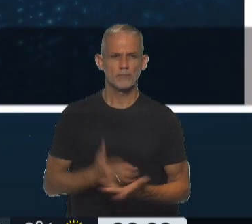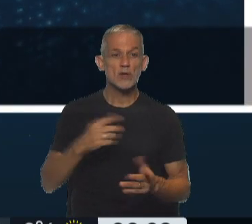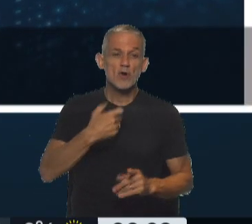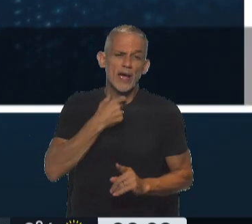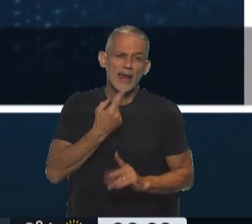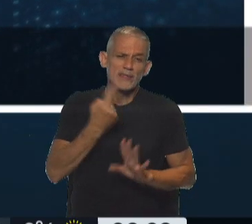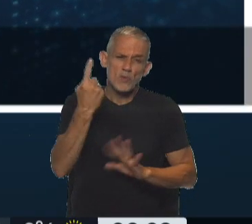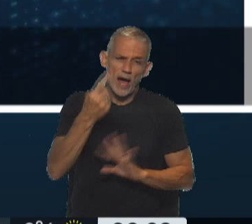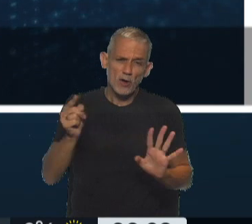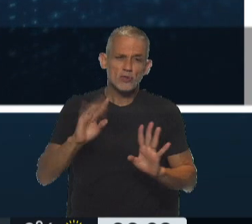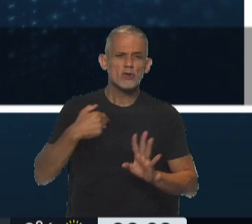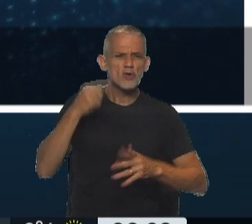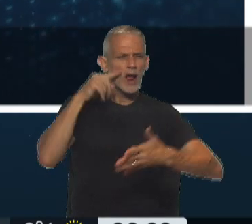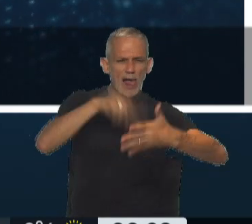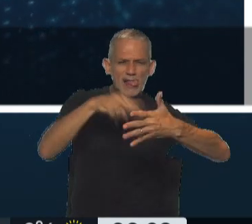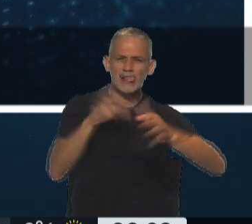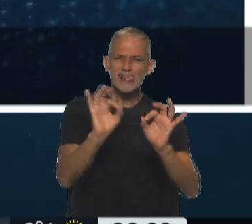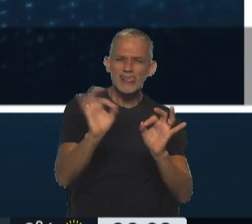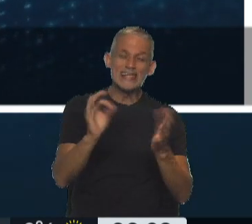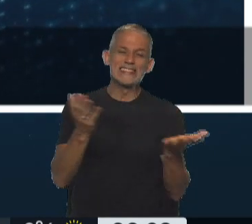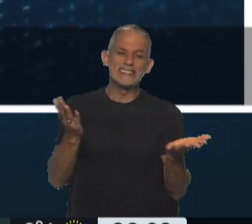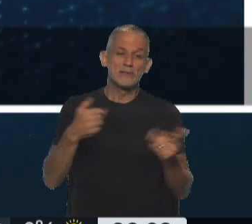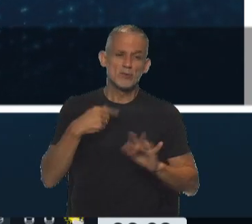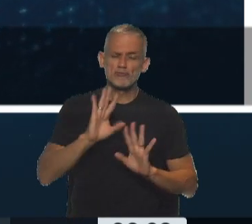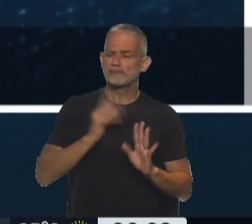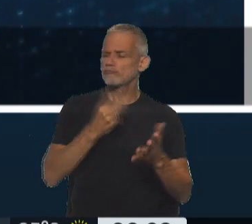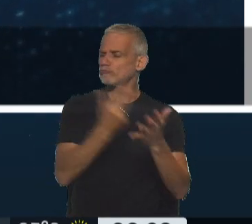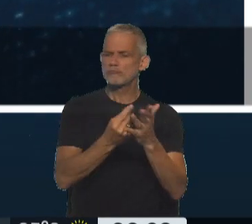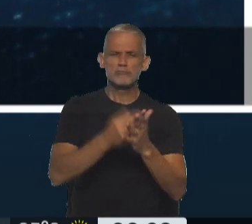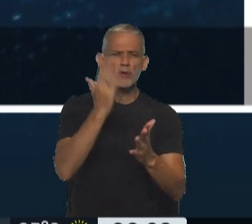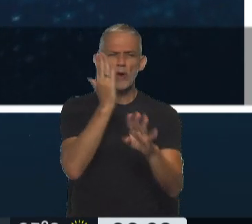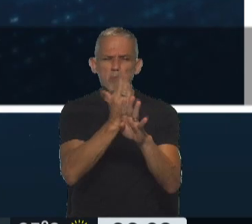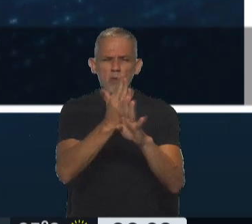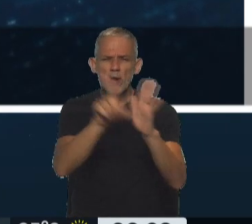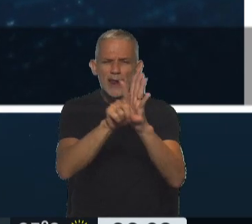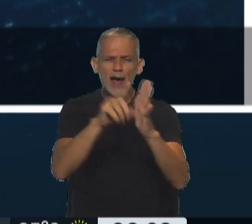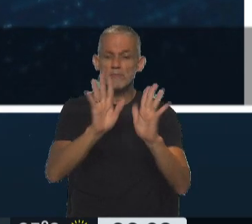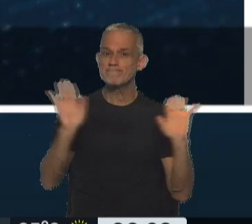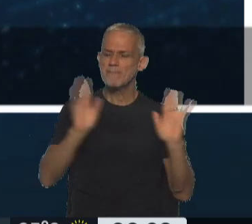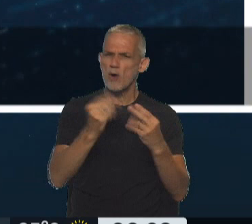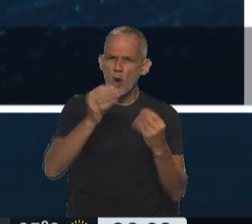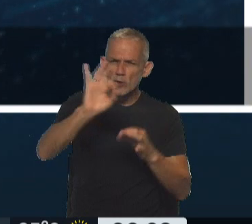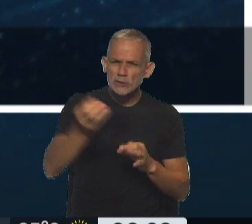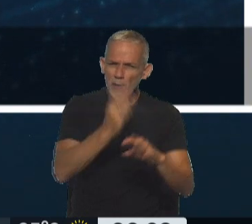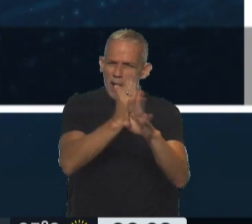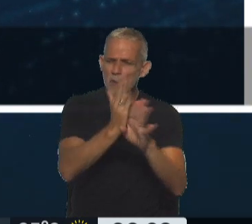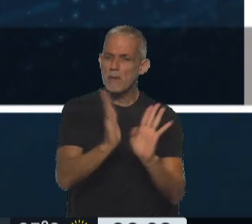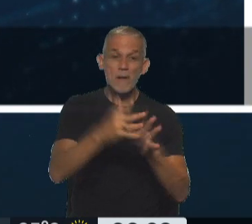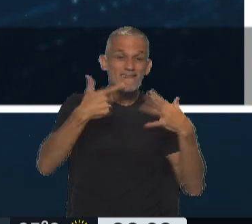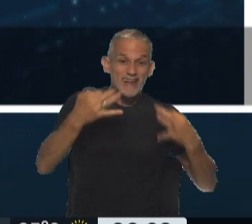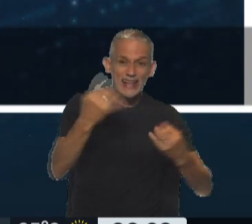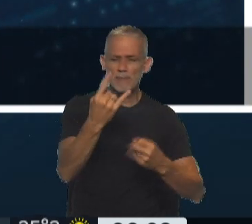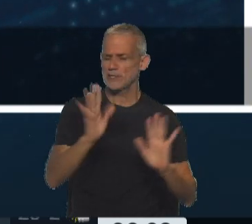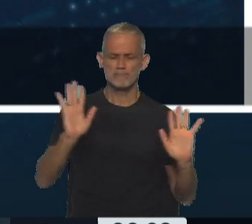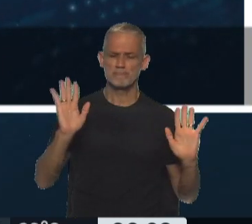decir una cosa, yo no los leí los chats, porque me niego a leer chats cuyo origen se desconoce y cuya veracidad se